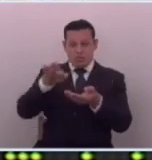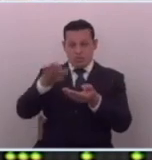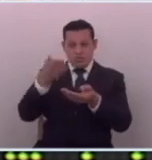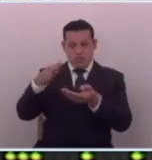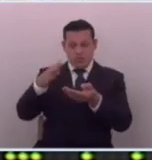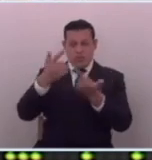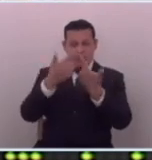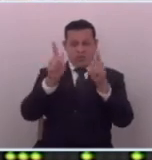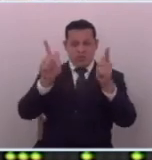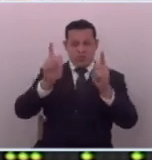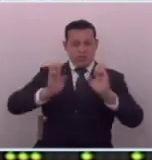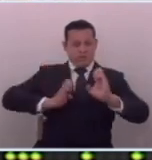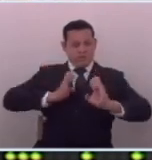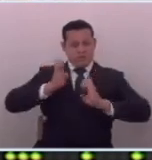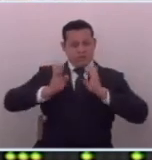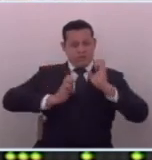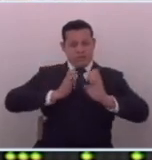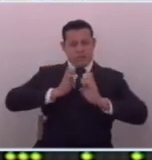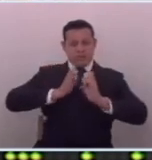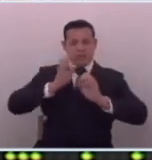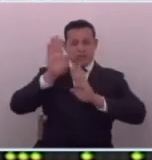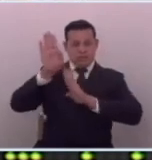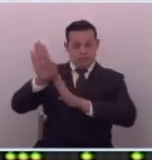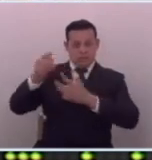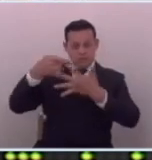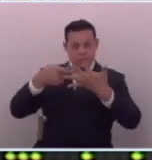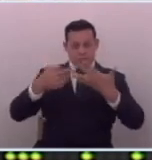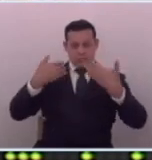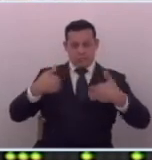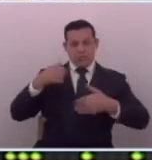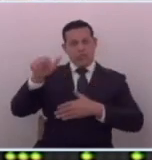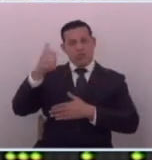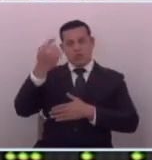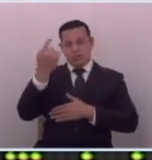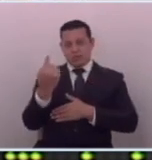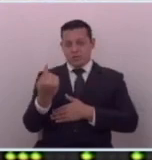siempre obviamente que respetemos los derechos de los demás